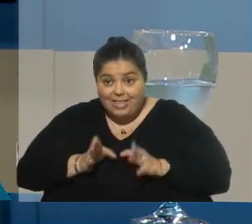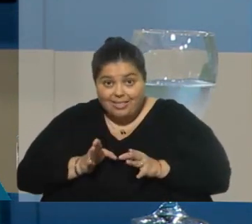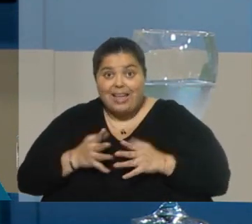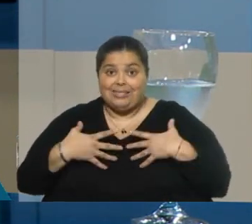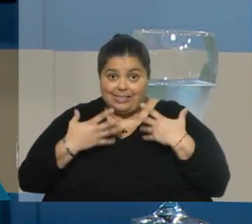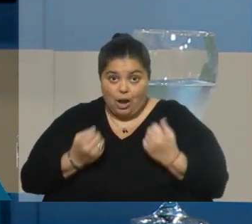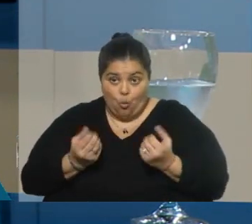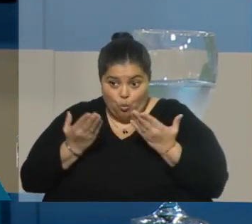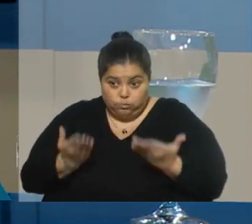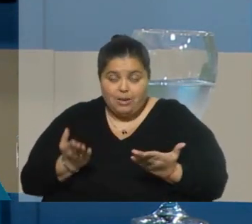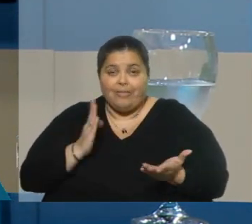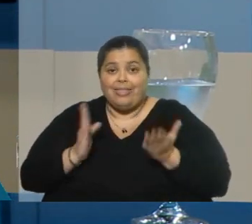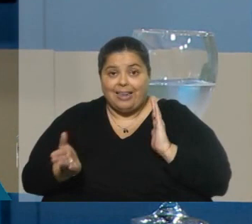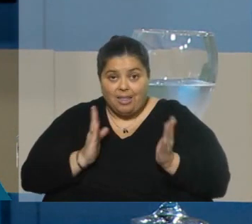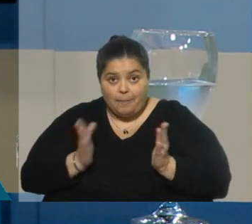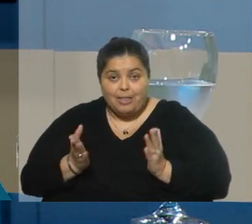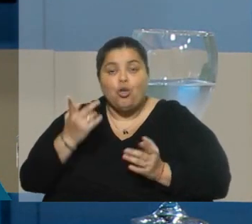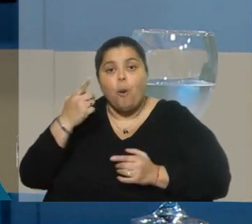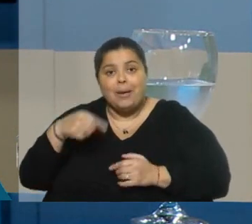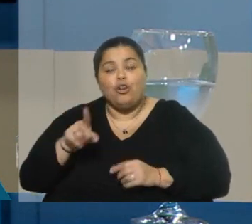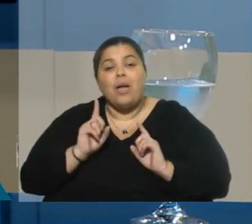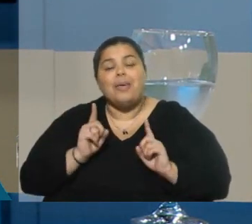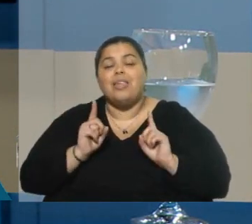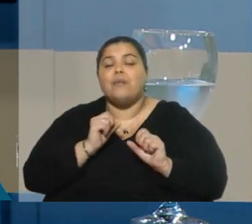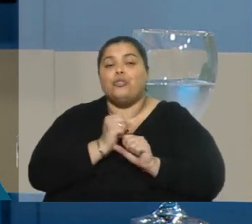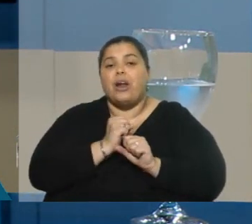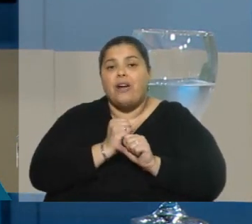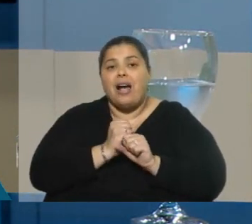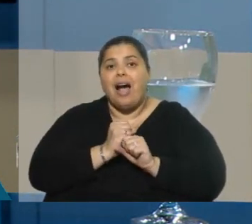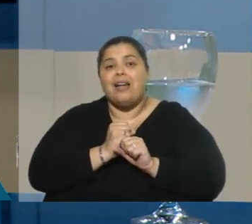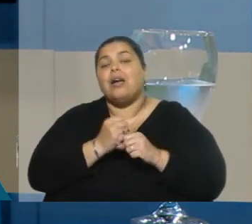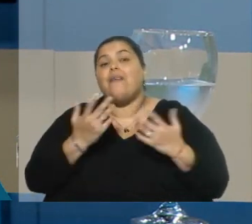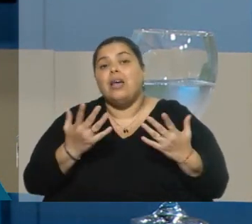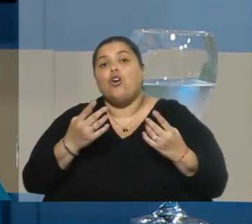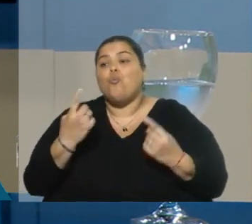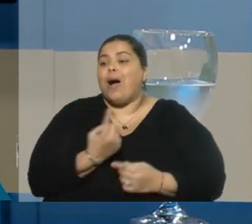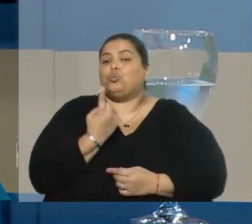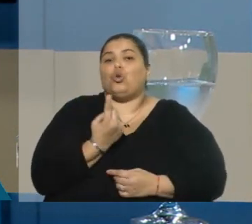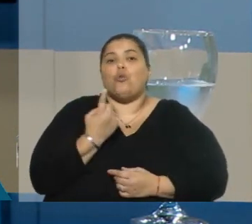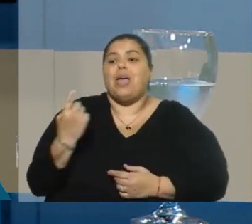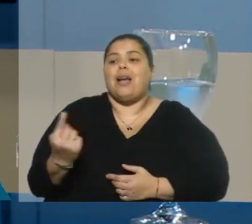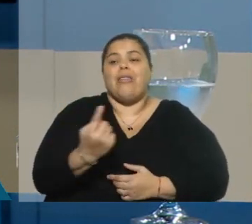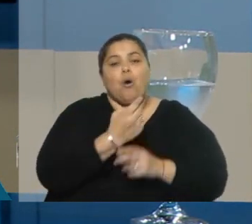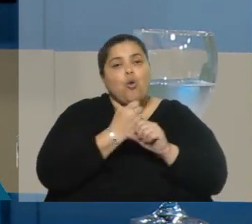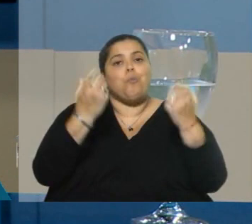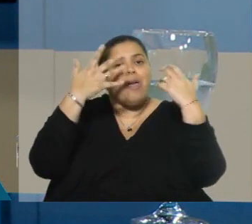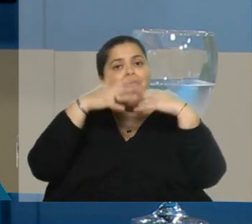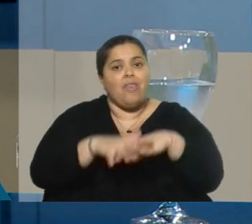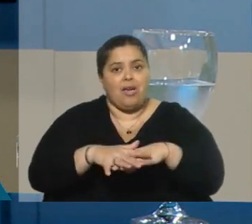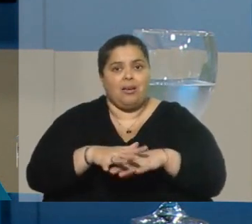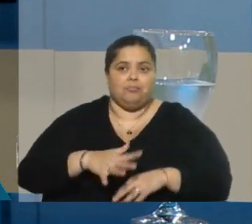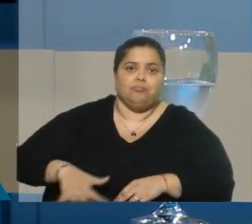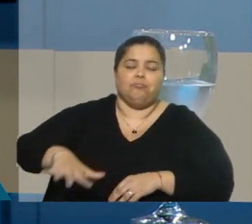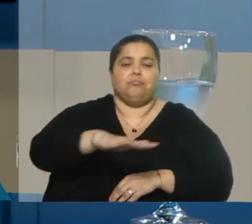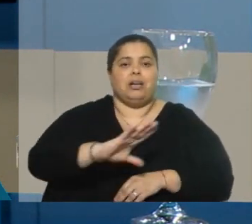salud, desde el punto de vista terapéutico, pero tenemos que trabajar con ellos hasta donde la autonomía individual de cada uno de ellos lo permita en